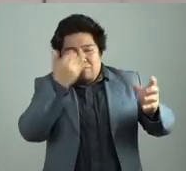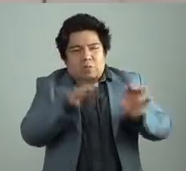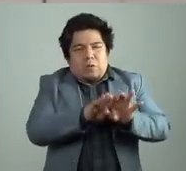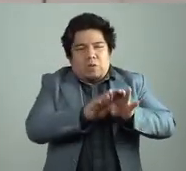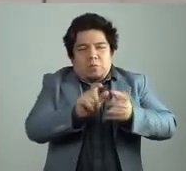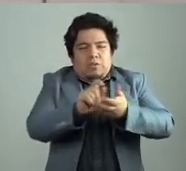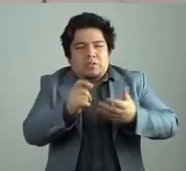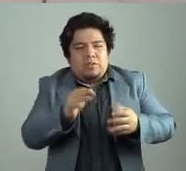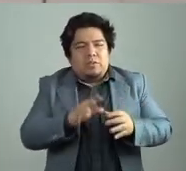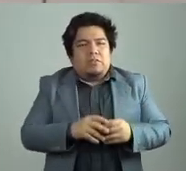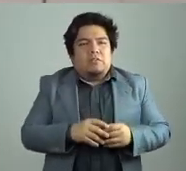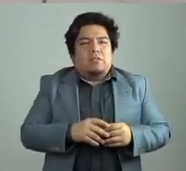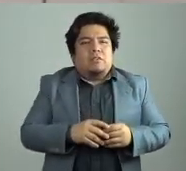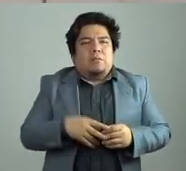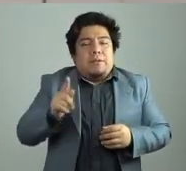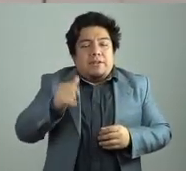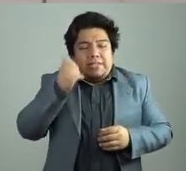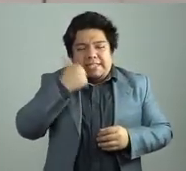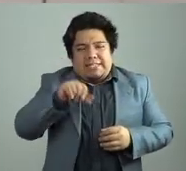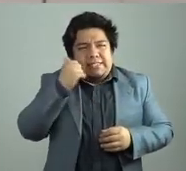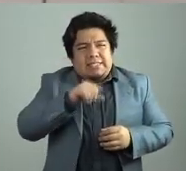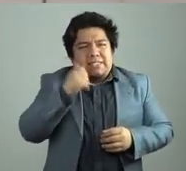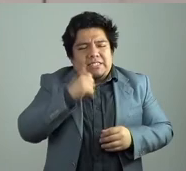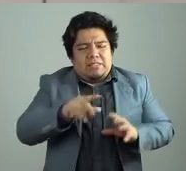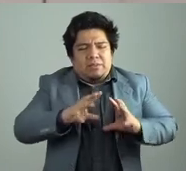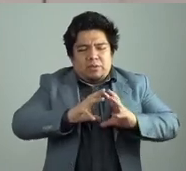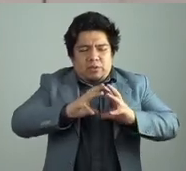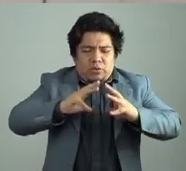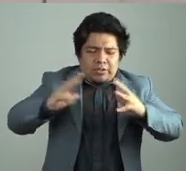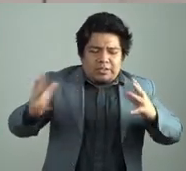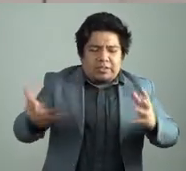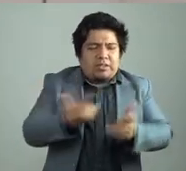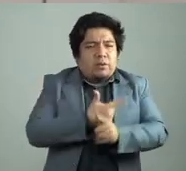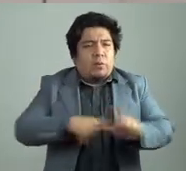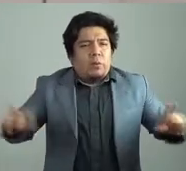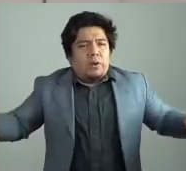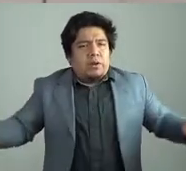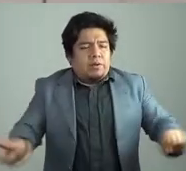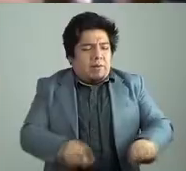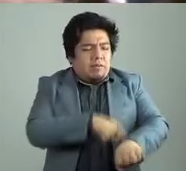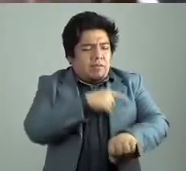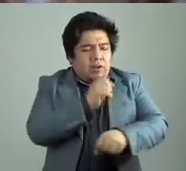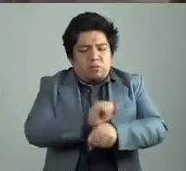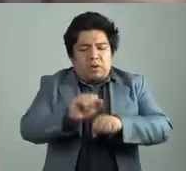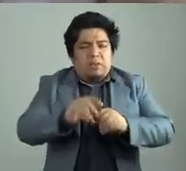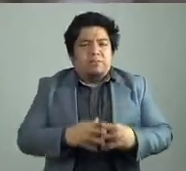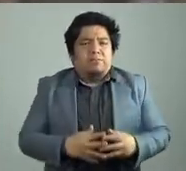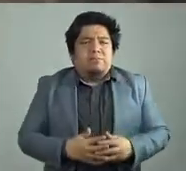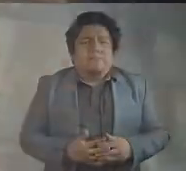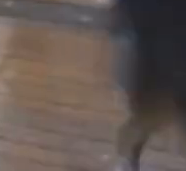confluye todo, ¿no? Y entonces no puede haber otro como él.